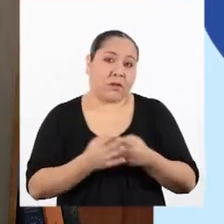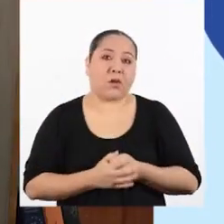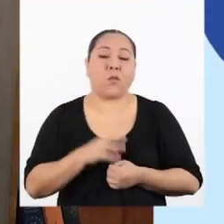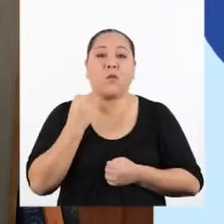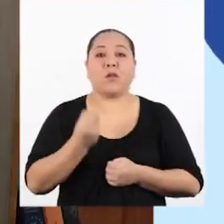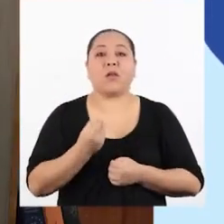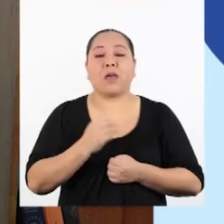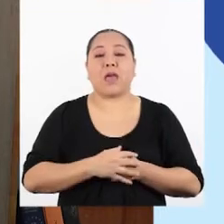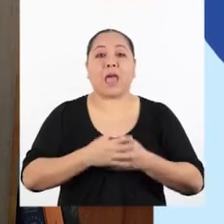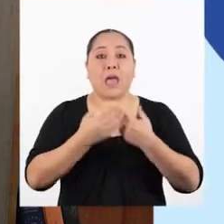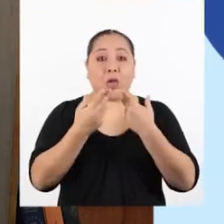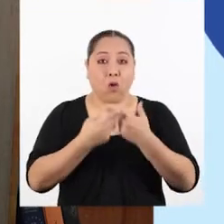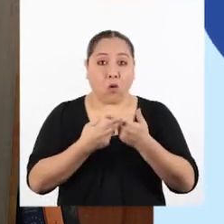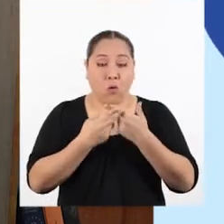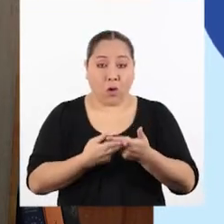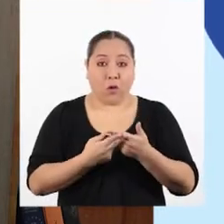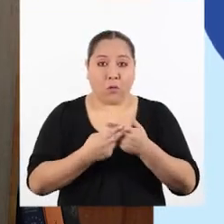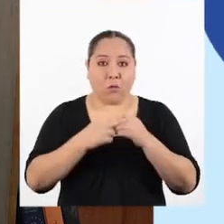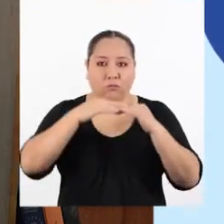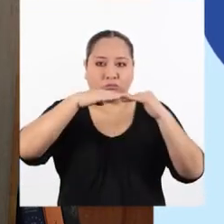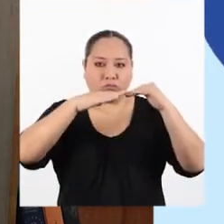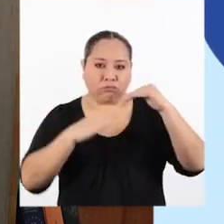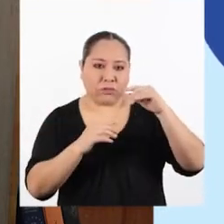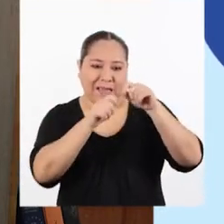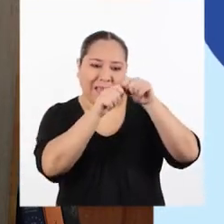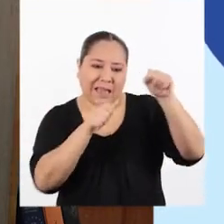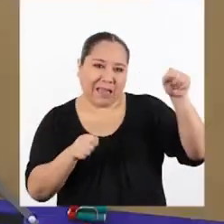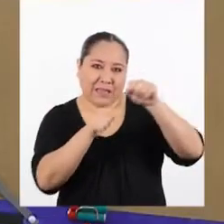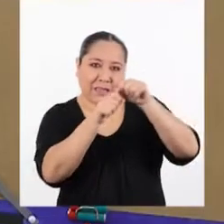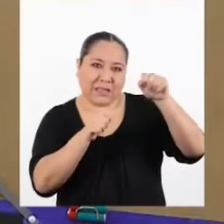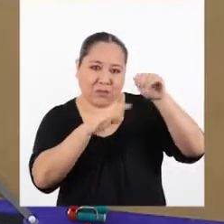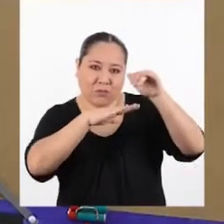porque el cuerpo pesa y estira el elástico.